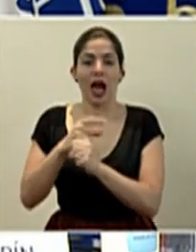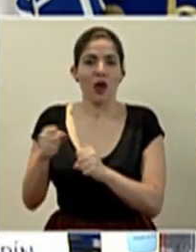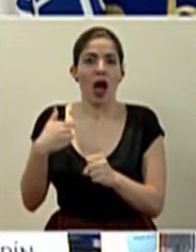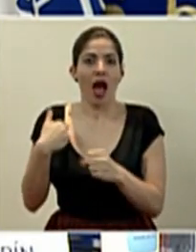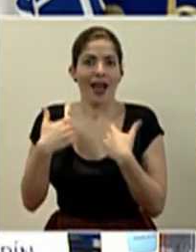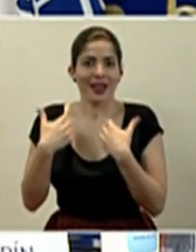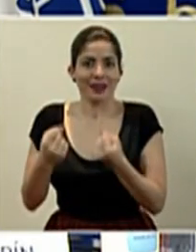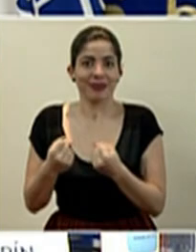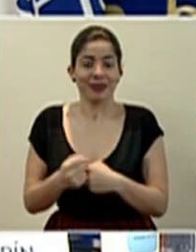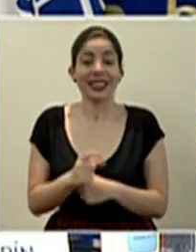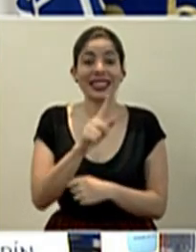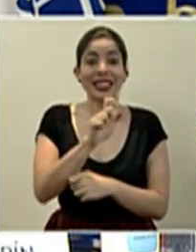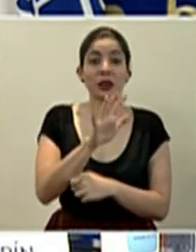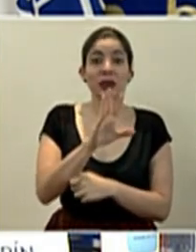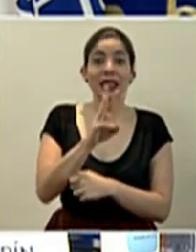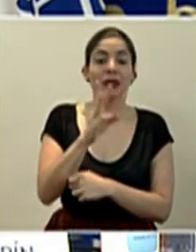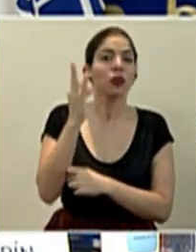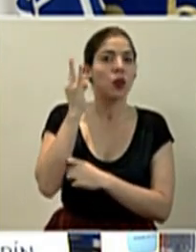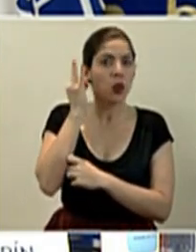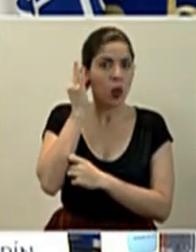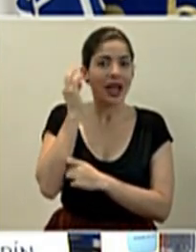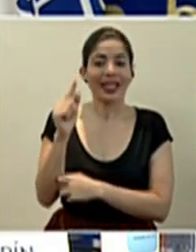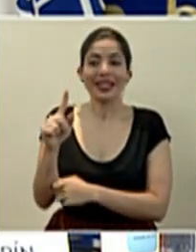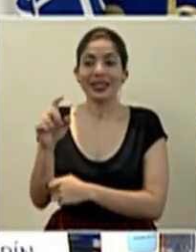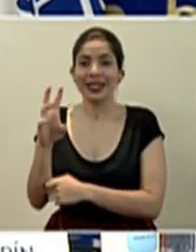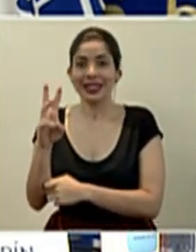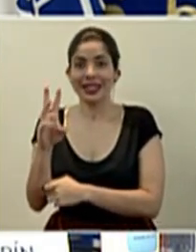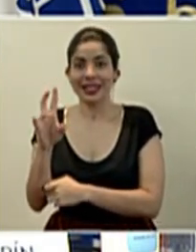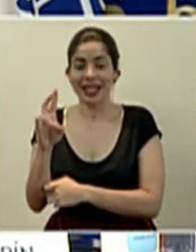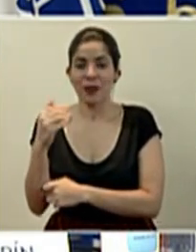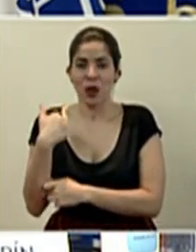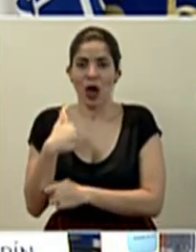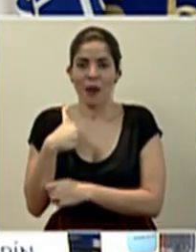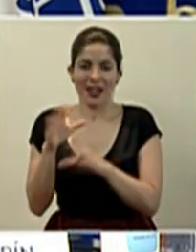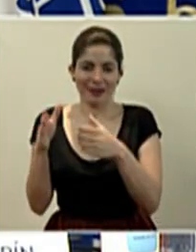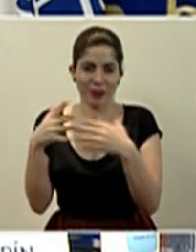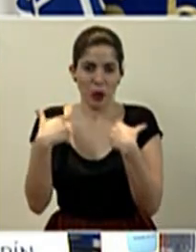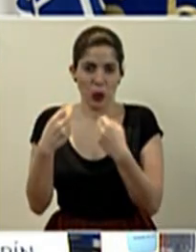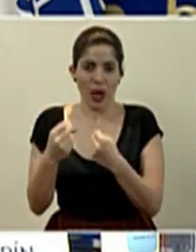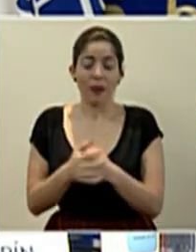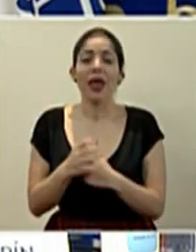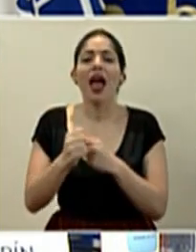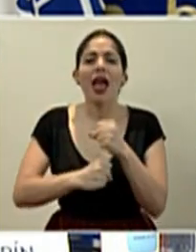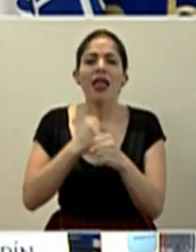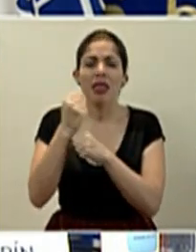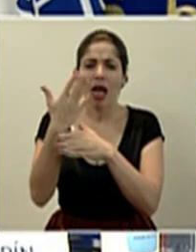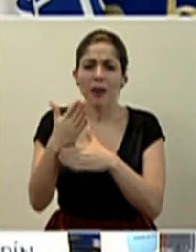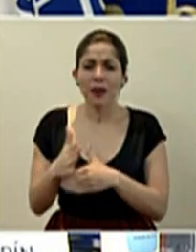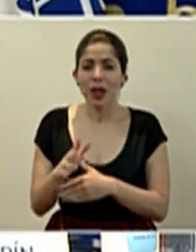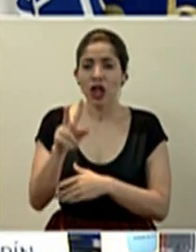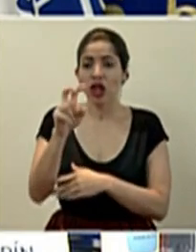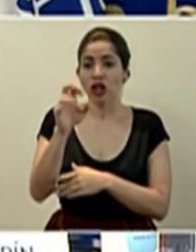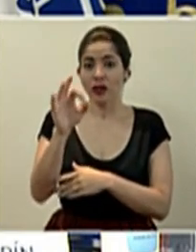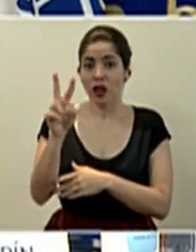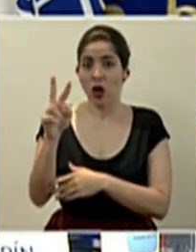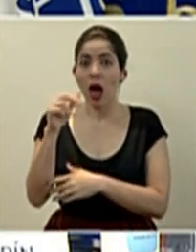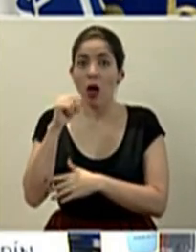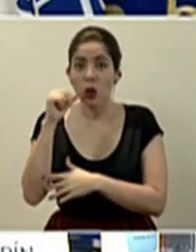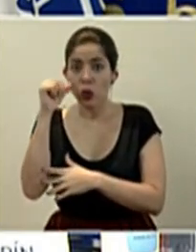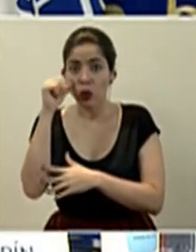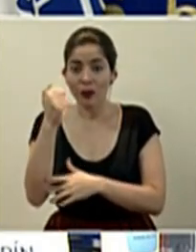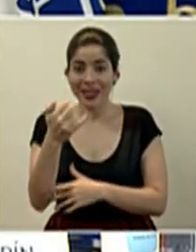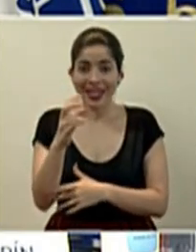156 son mujeres y 167 son hombres. Por edad tenemos 292 adultos,